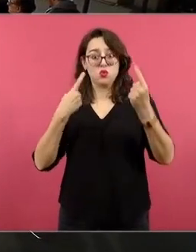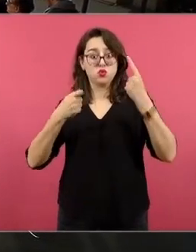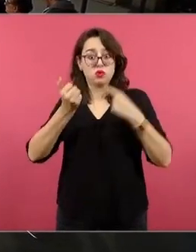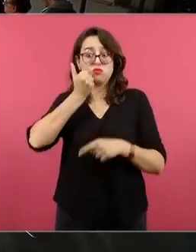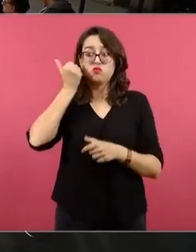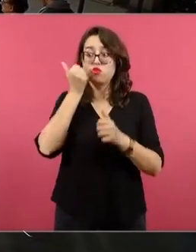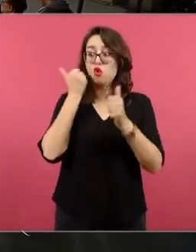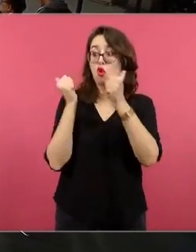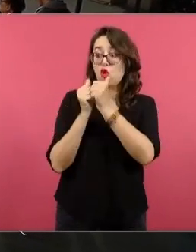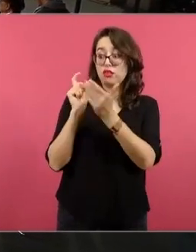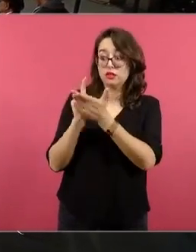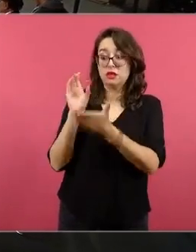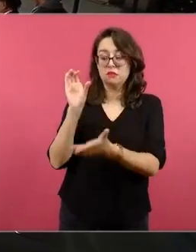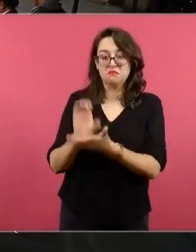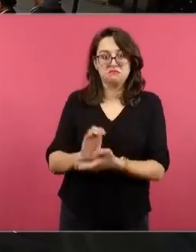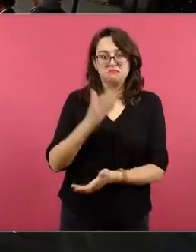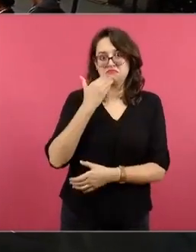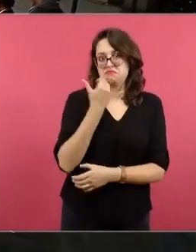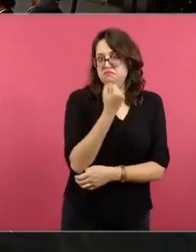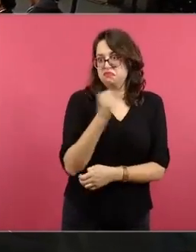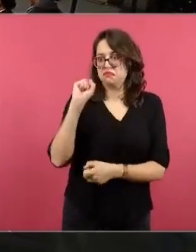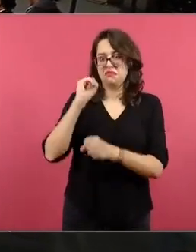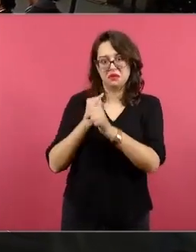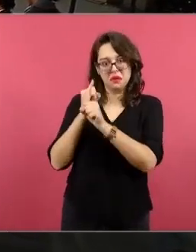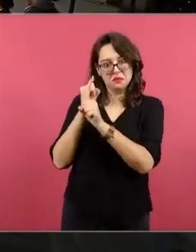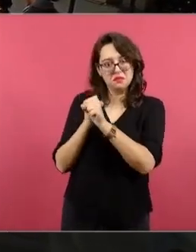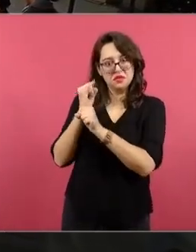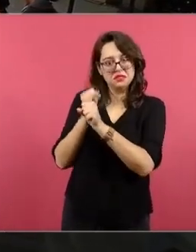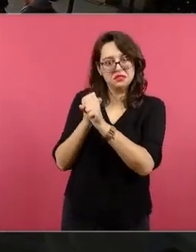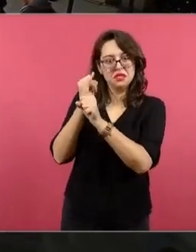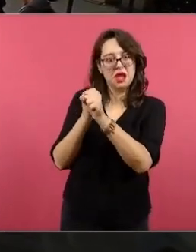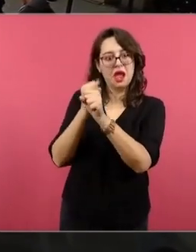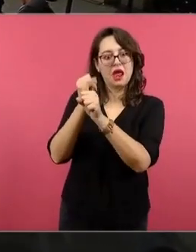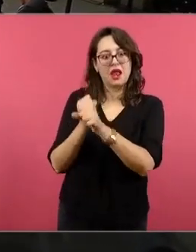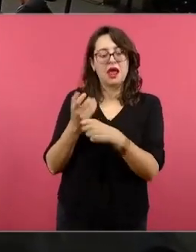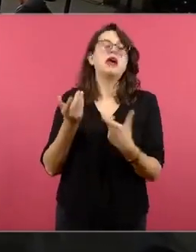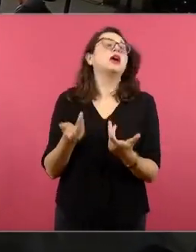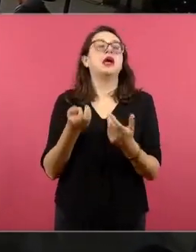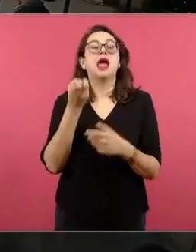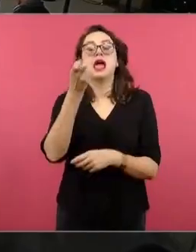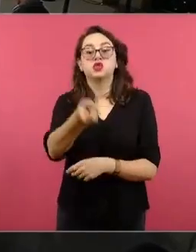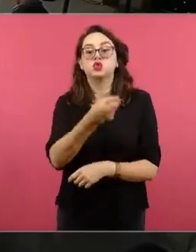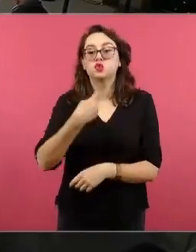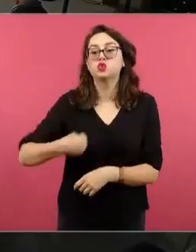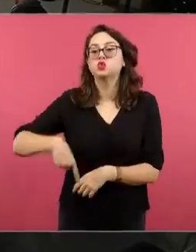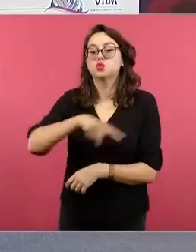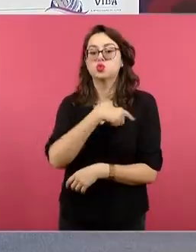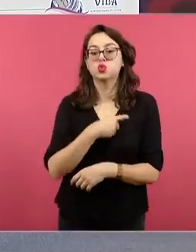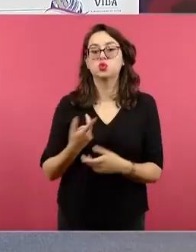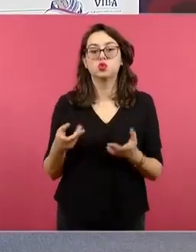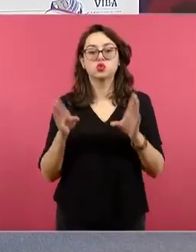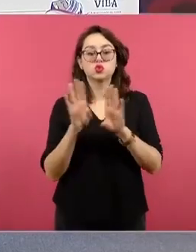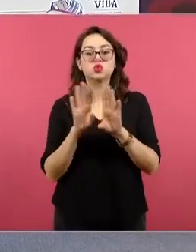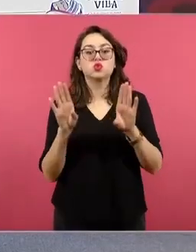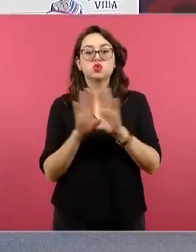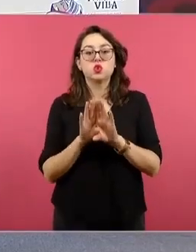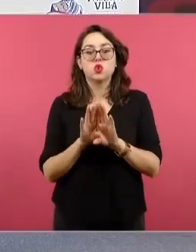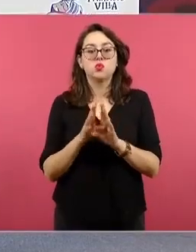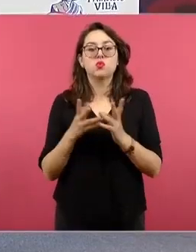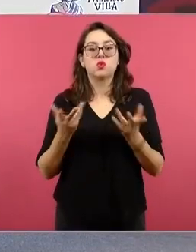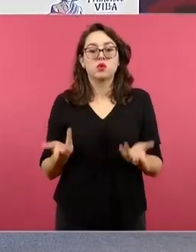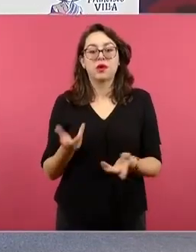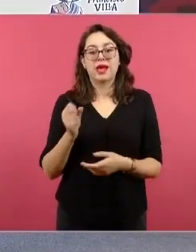Entonces, ¿qué es lo que nos propone? El campo formativo tiene como propuesta STEAM, pero este campo